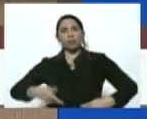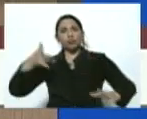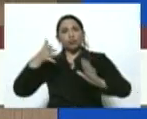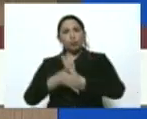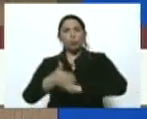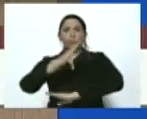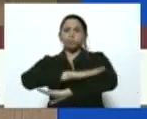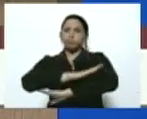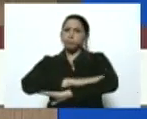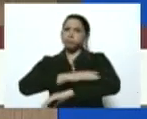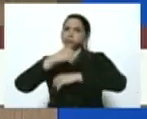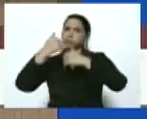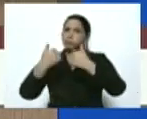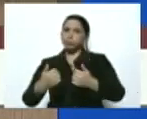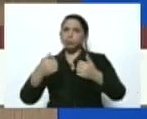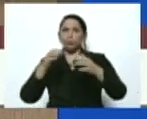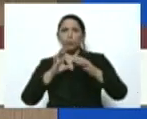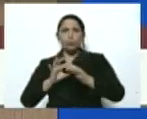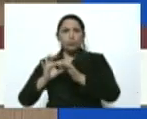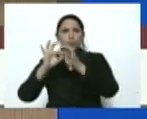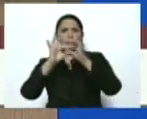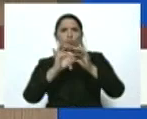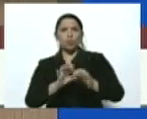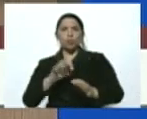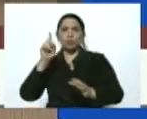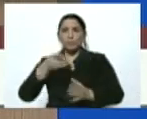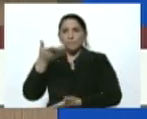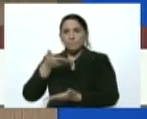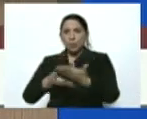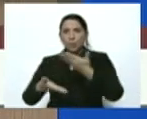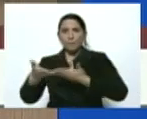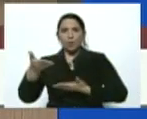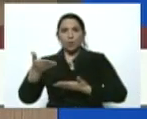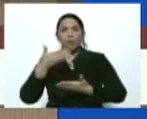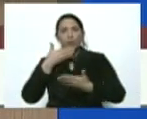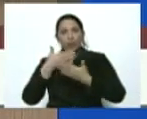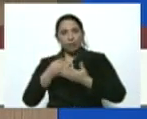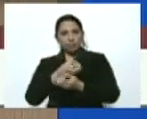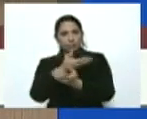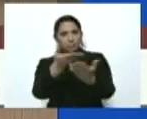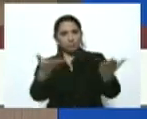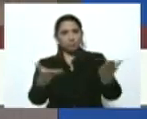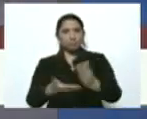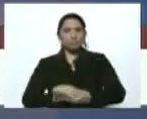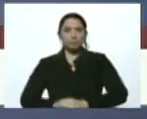disciplina sobre unión y sobre solidaridad muchísimas gracias